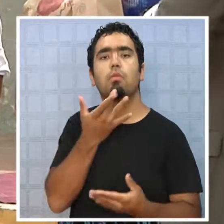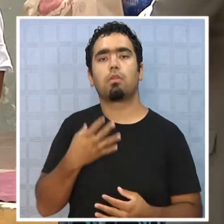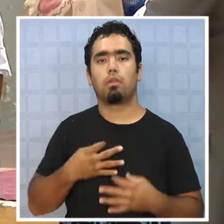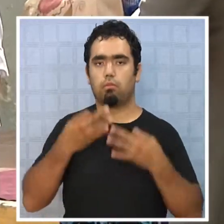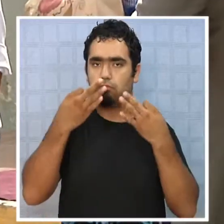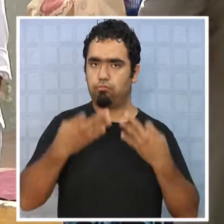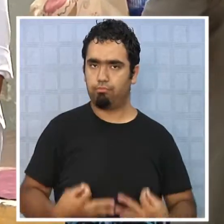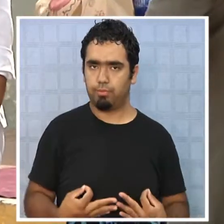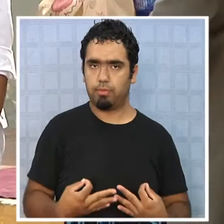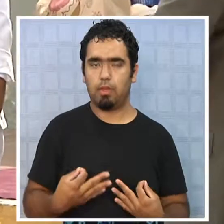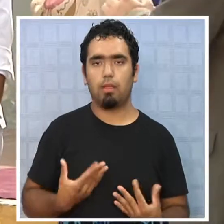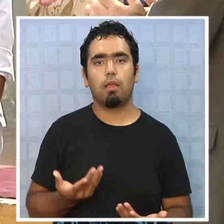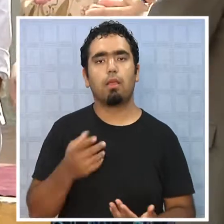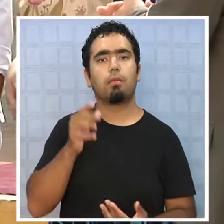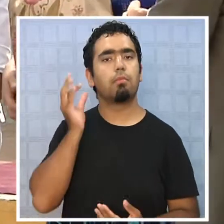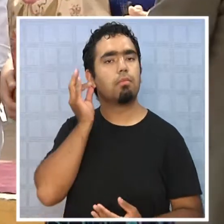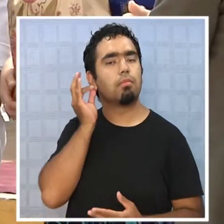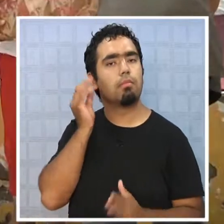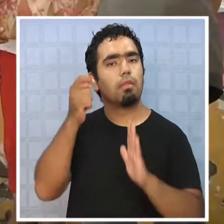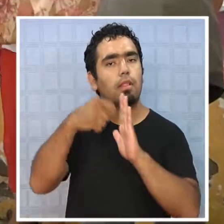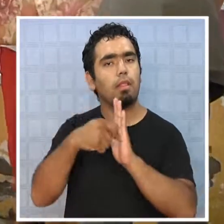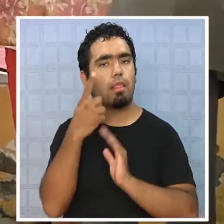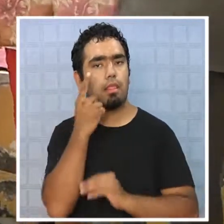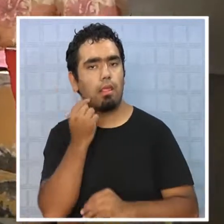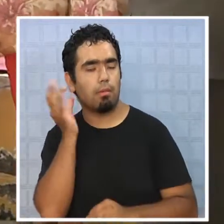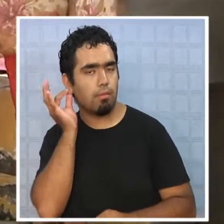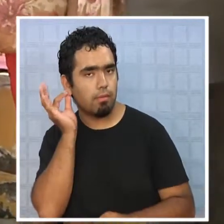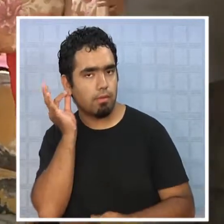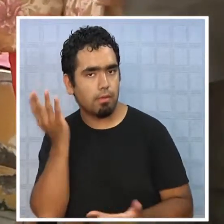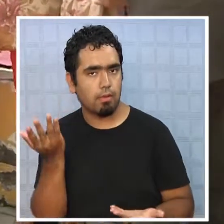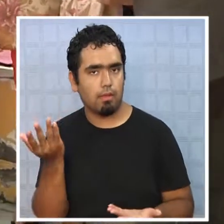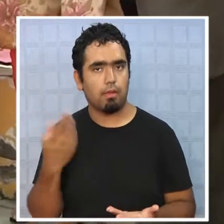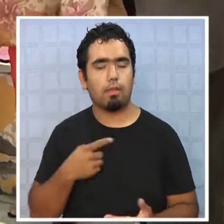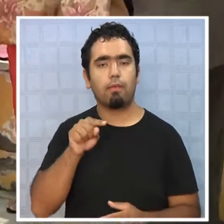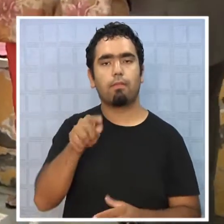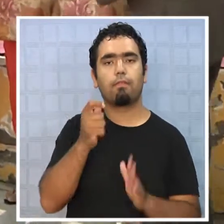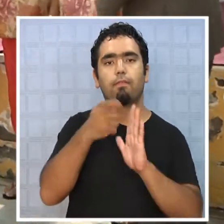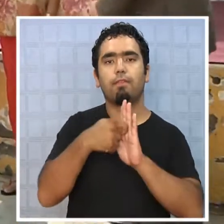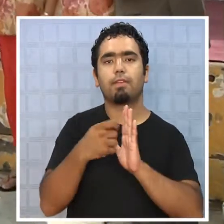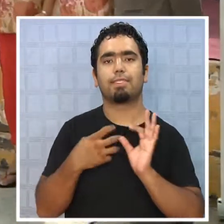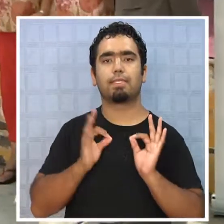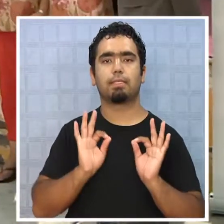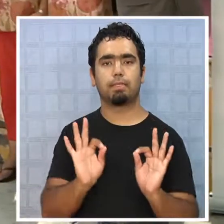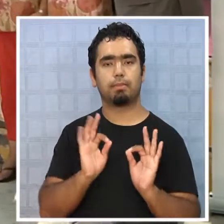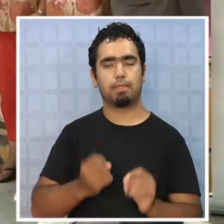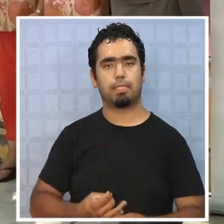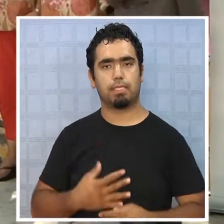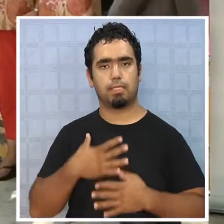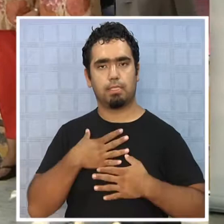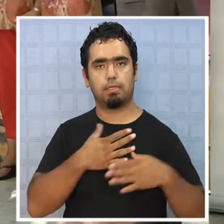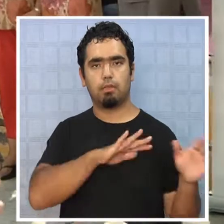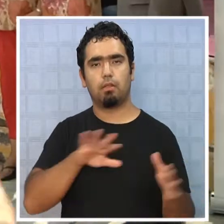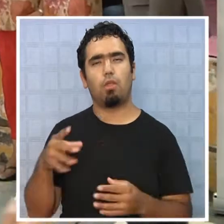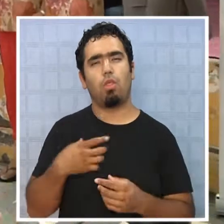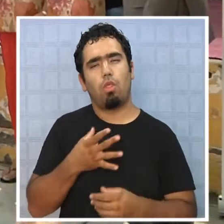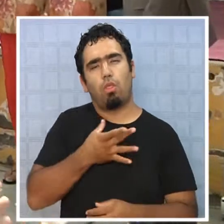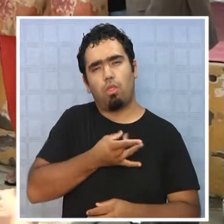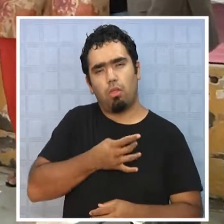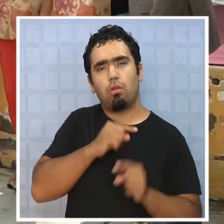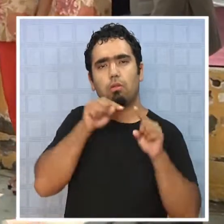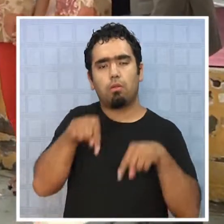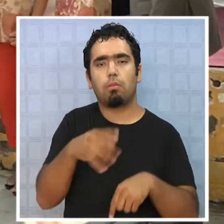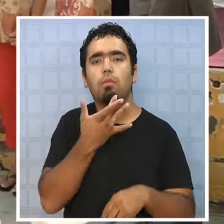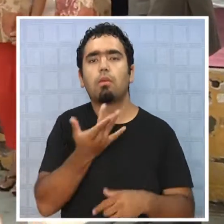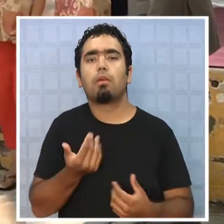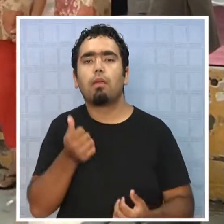recibieron presentes por buena conducta, con motivo del Día de la Mujer, fecha que para ellas tiene una especial significación. Es un gran dolor